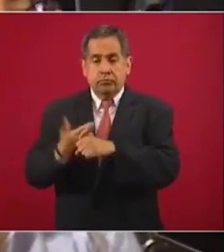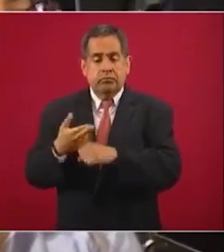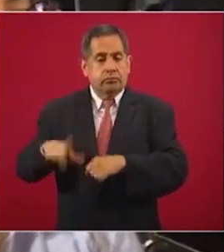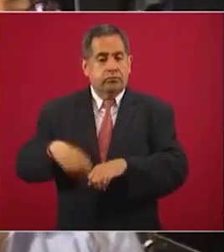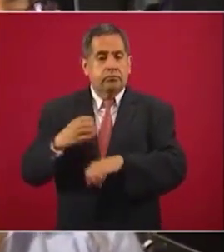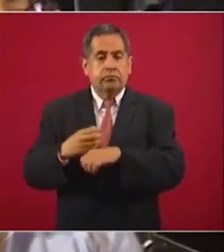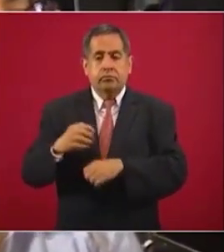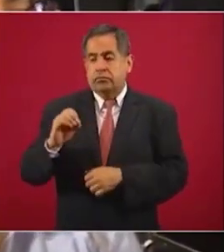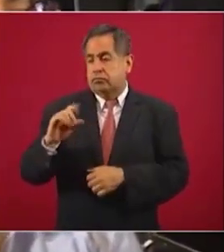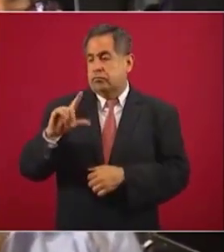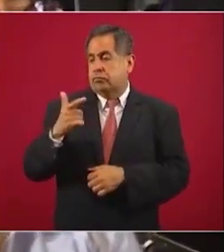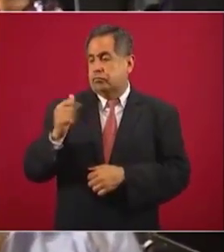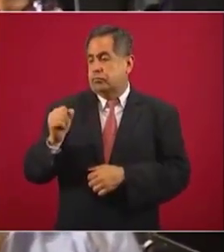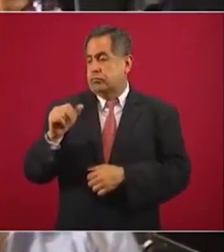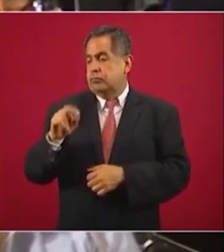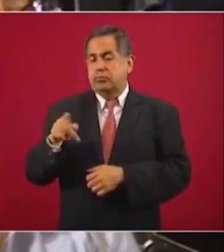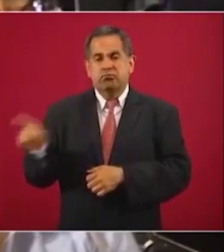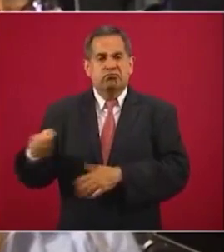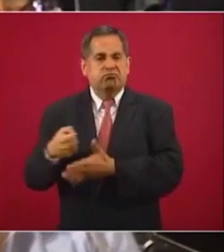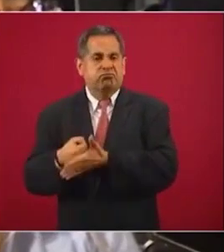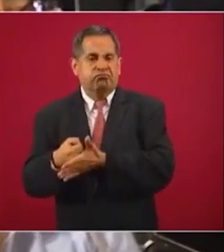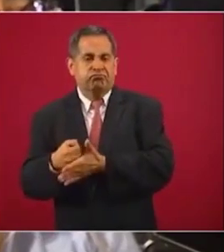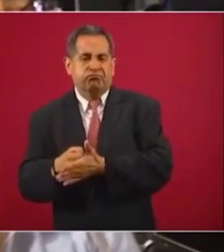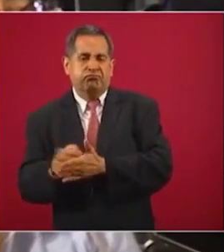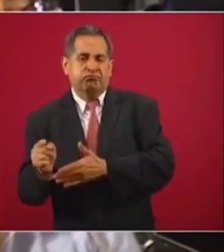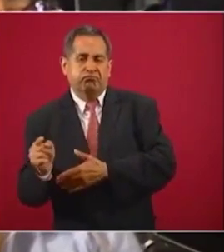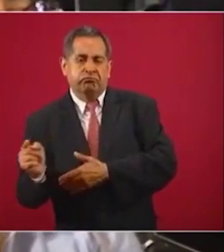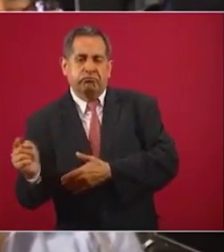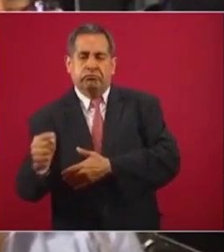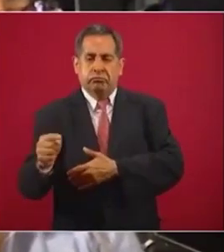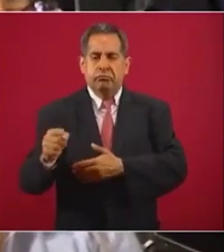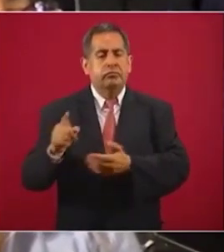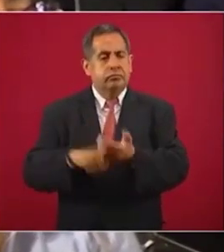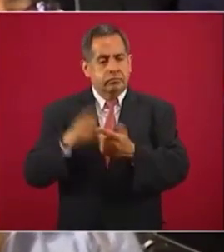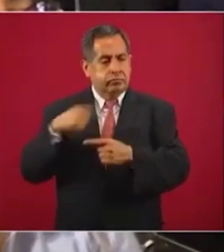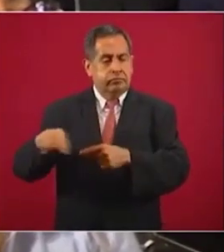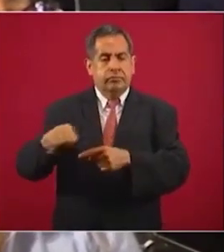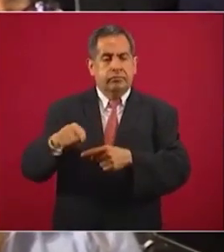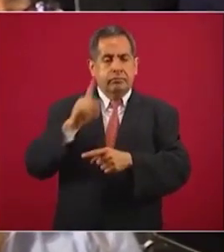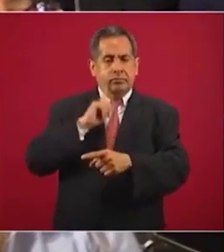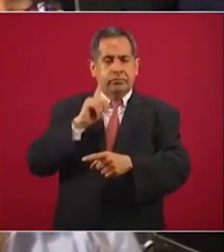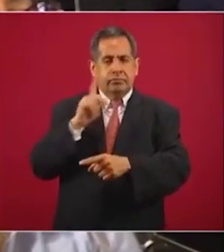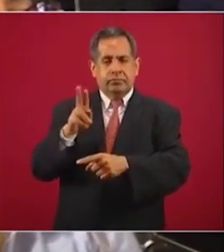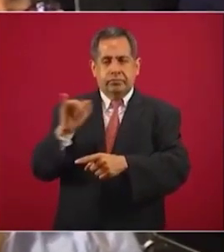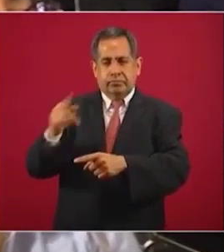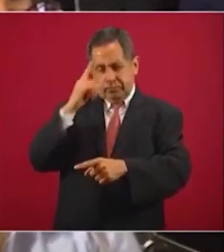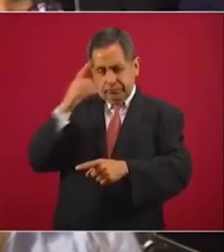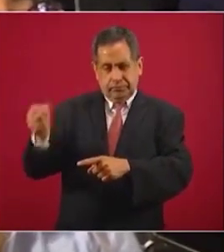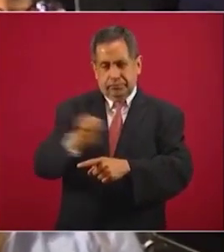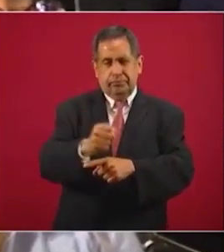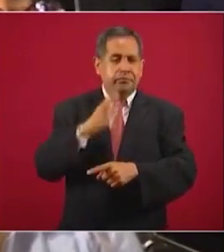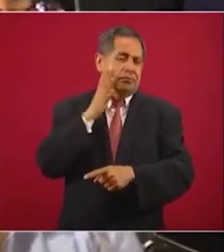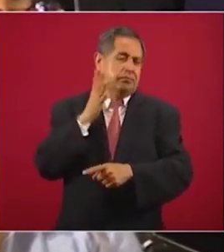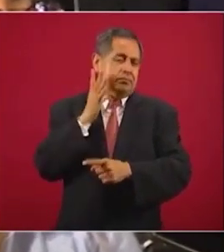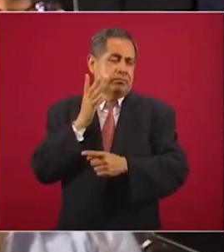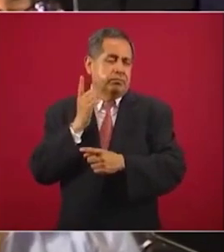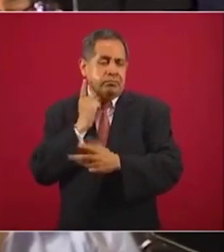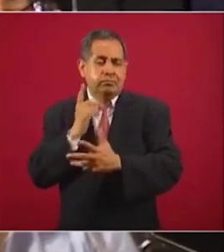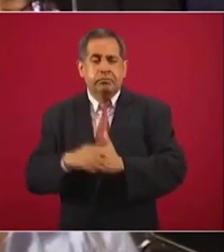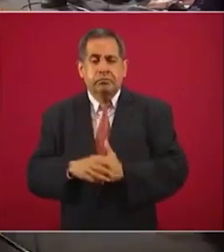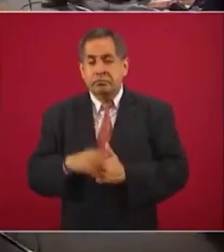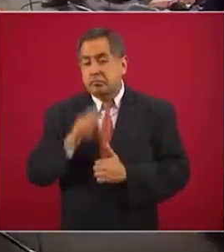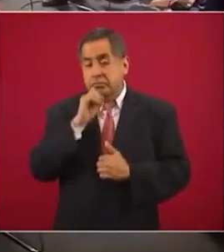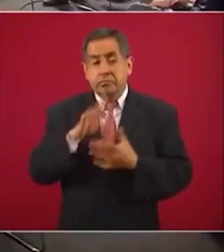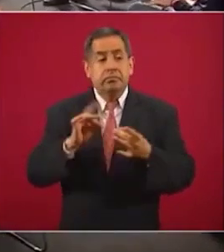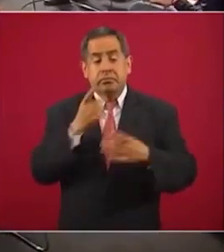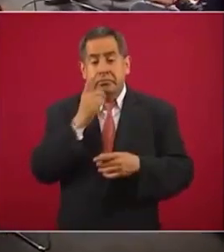Cordero, quien se dice que presionó para que se quedara la periodista al frente de la Cámara. Y bueno, incluso se corrió la versión de que el